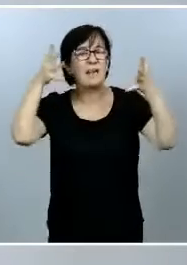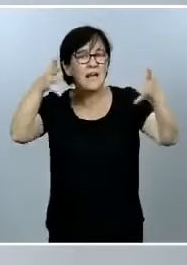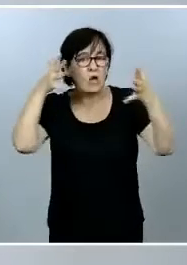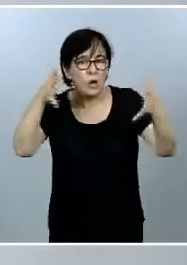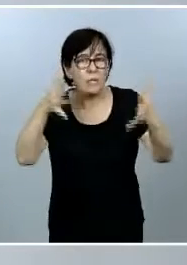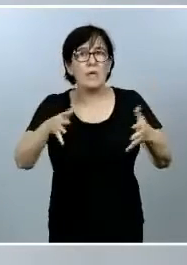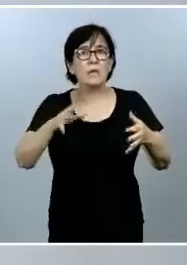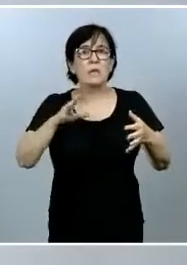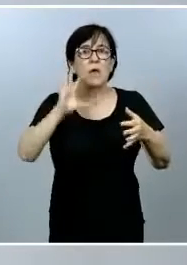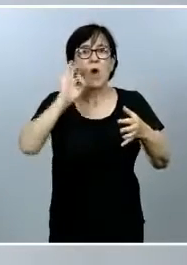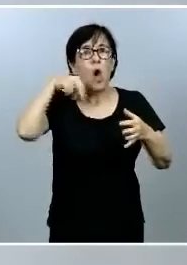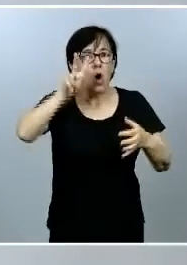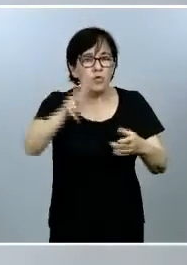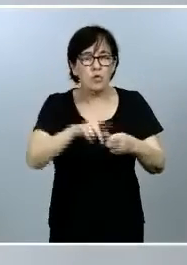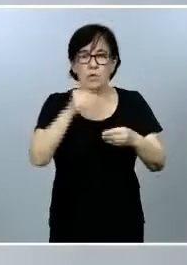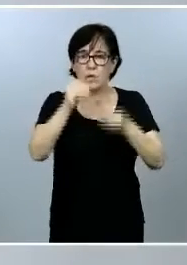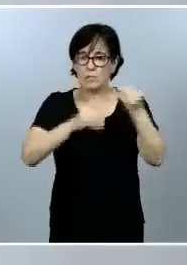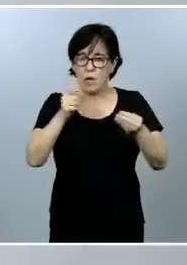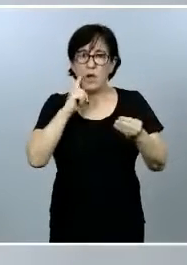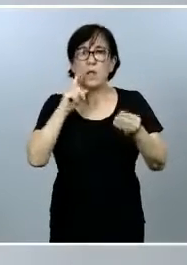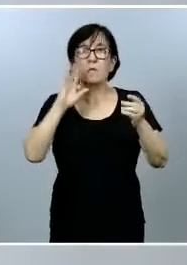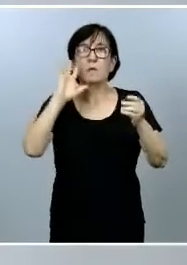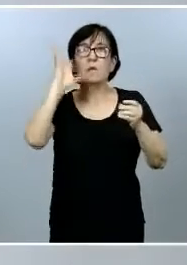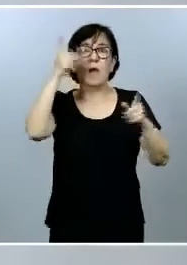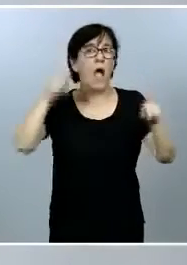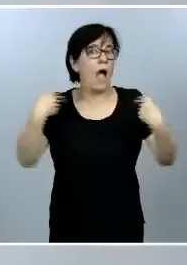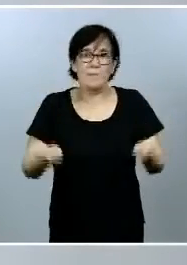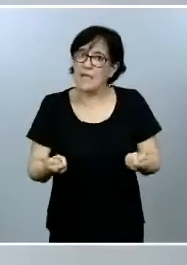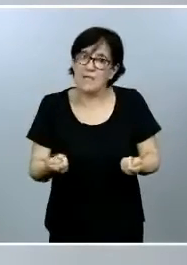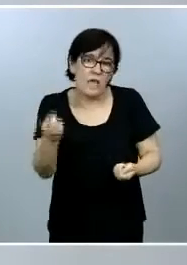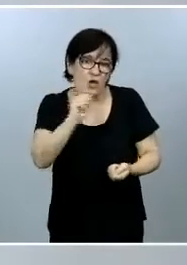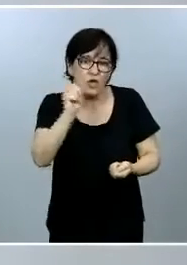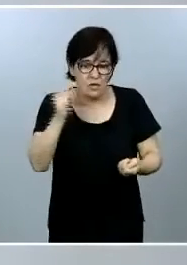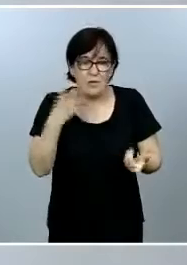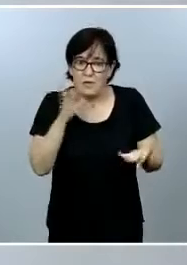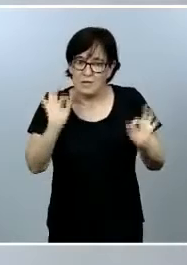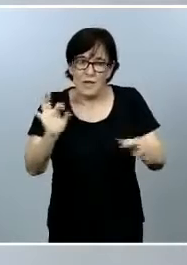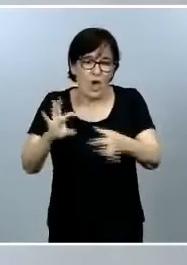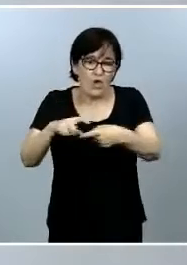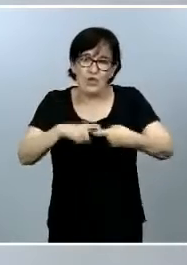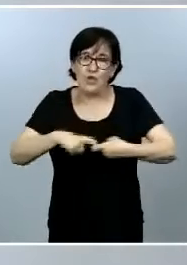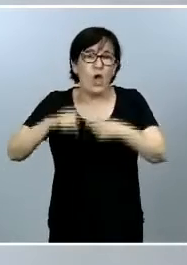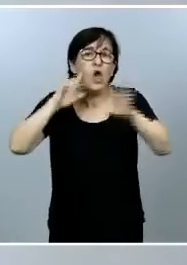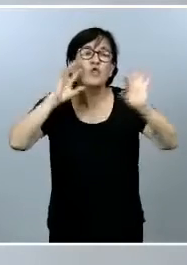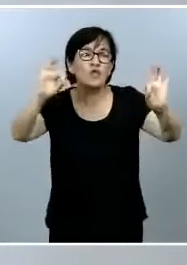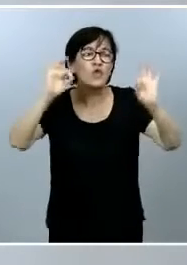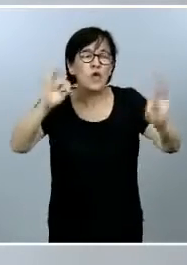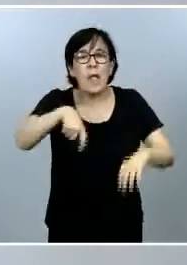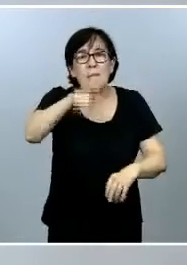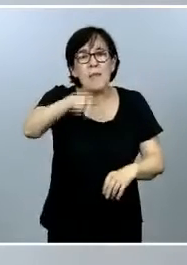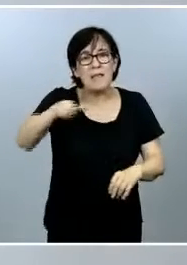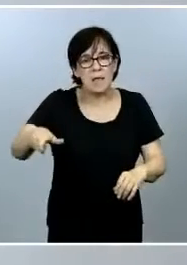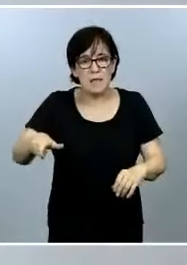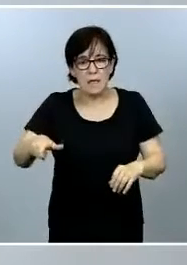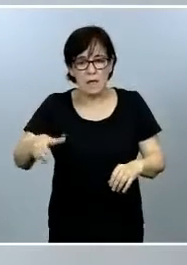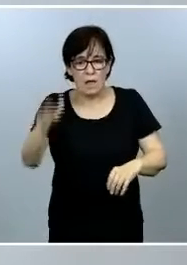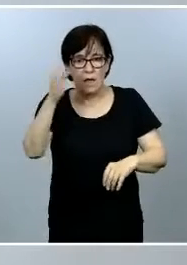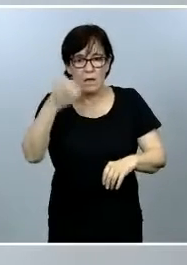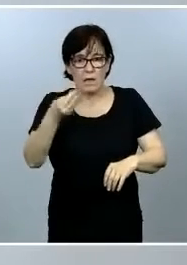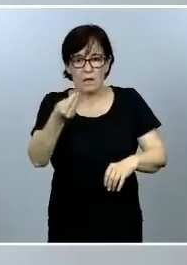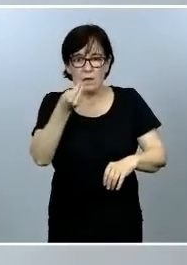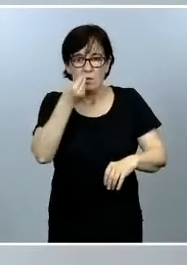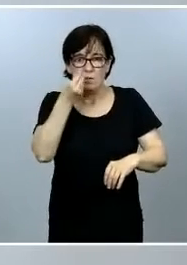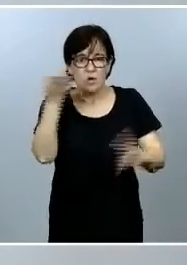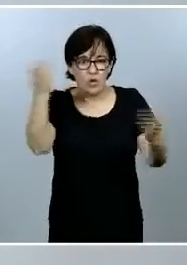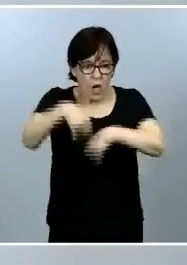Unidas, no solamente por razones ambientales, también por razones de solidaridad, no es razonable que haya personas que pasen hambre o personas que no tengan